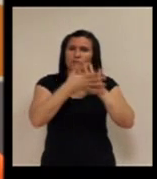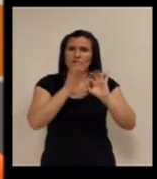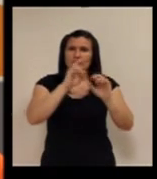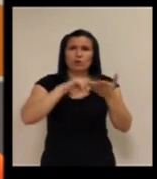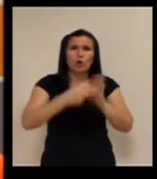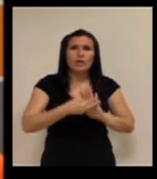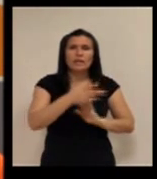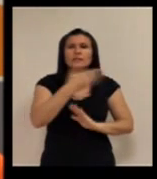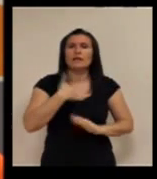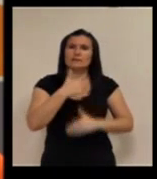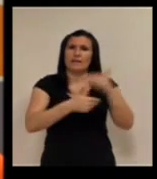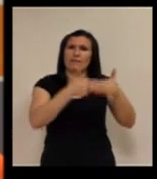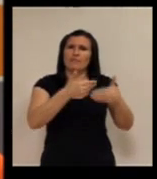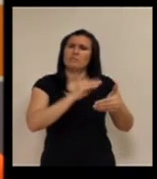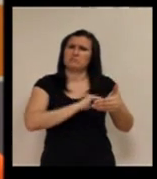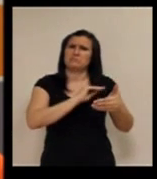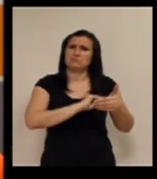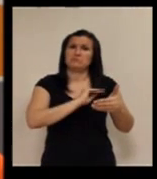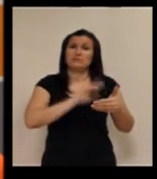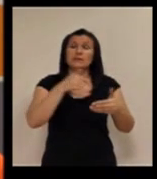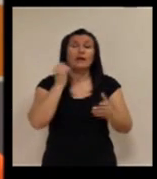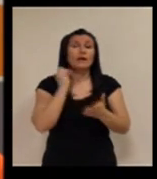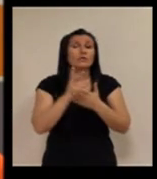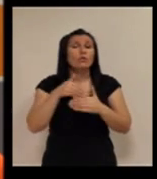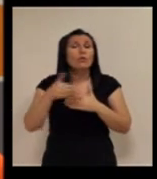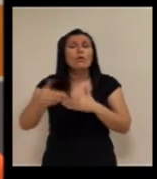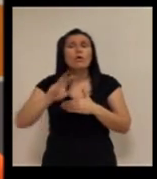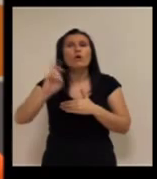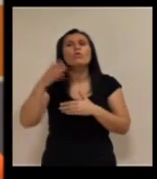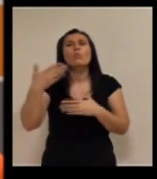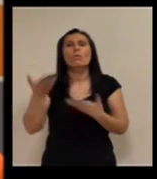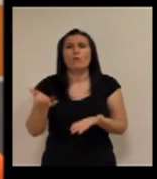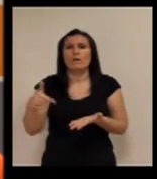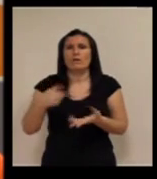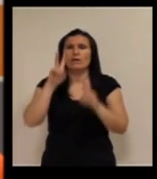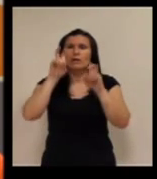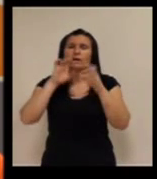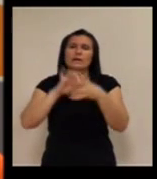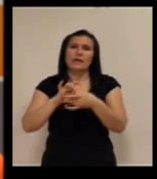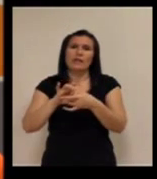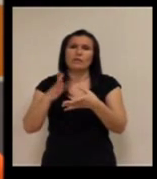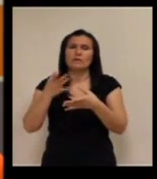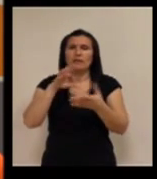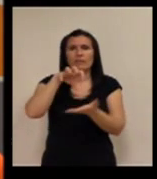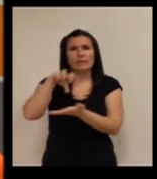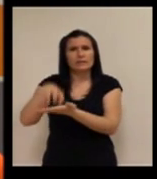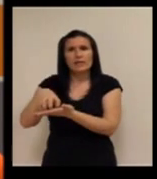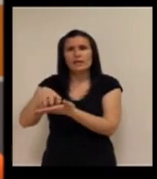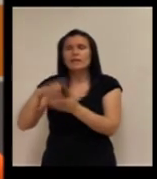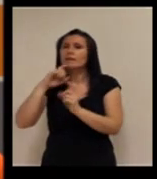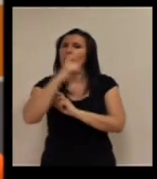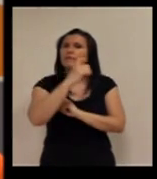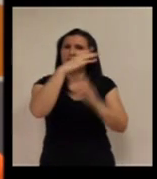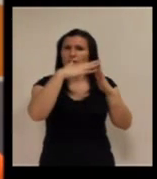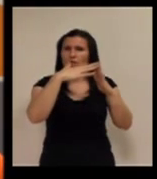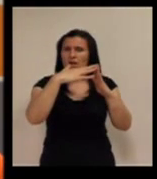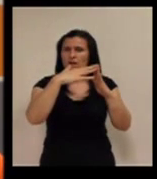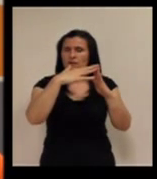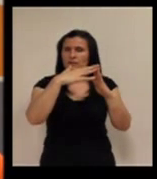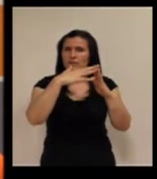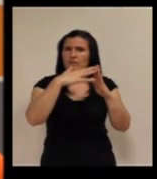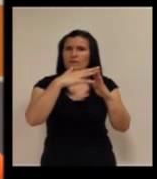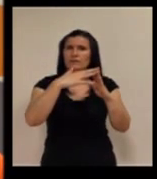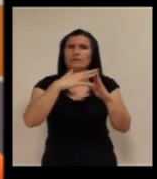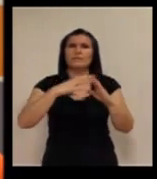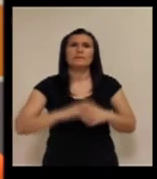tecnológicamente se avanza se mucho el gran reto es la relación entre la central y el avisar